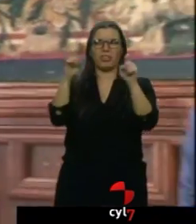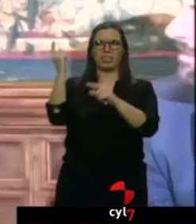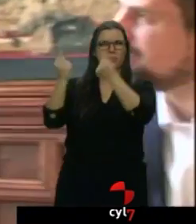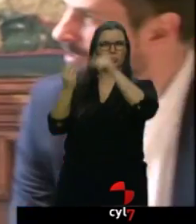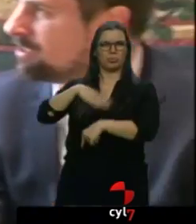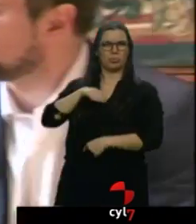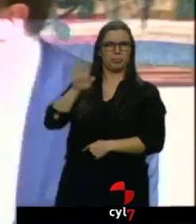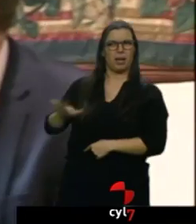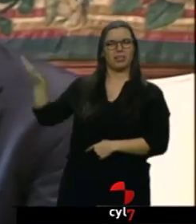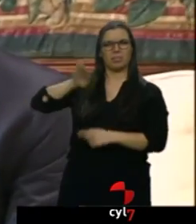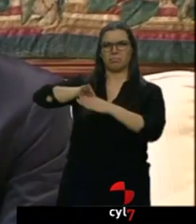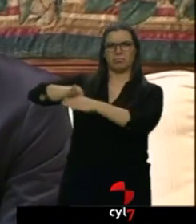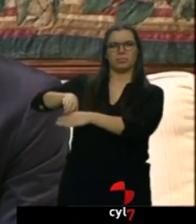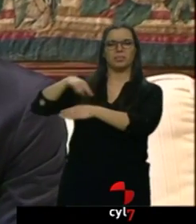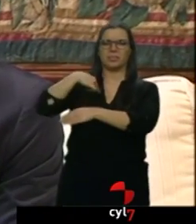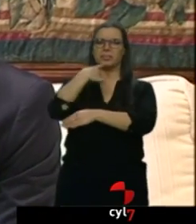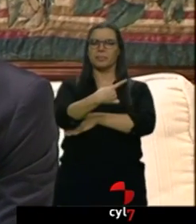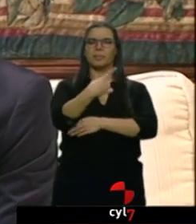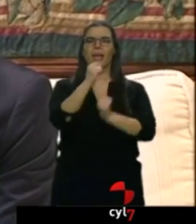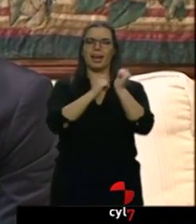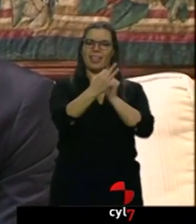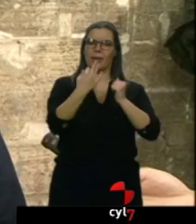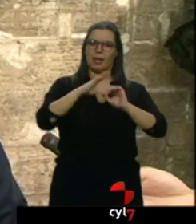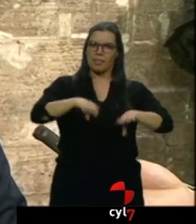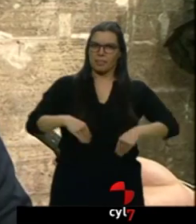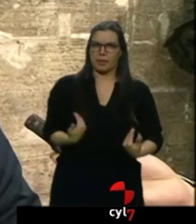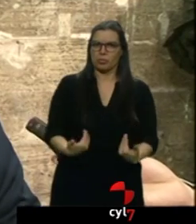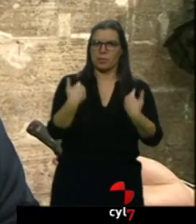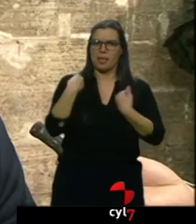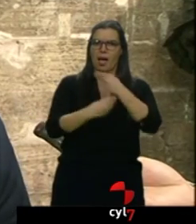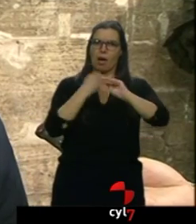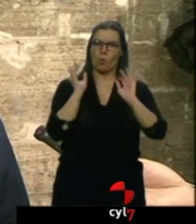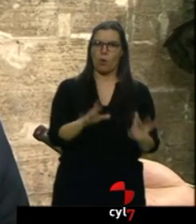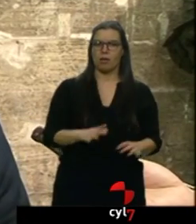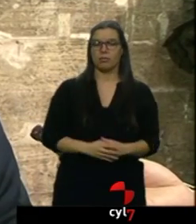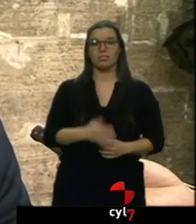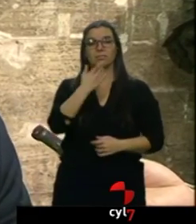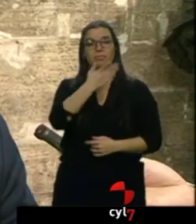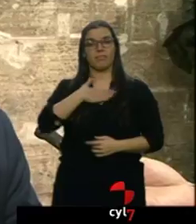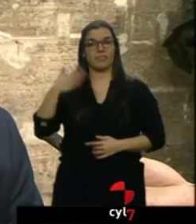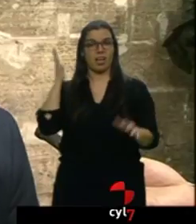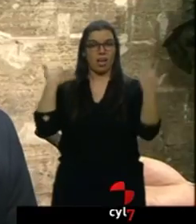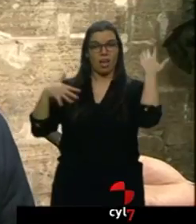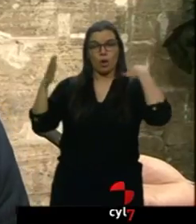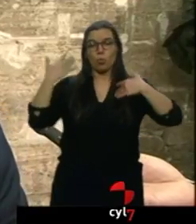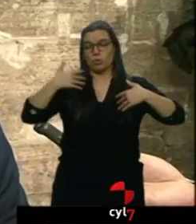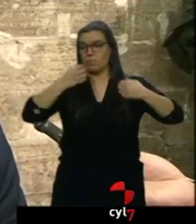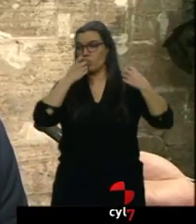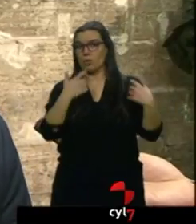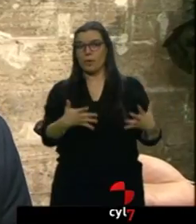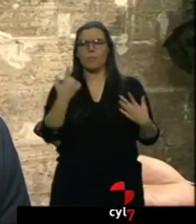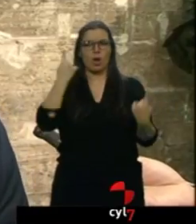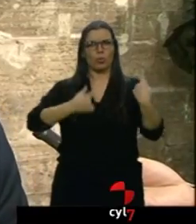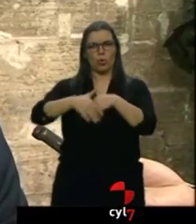le pide a Herrera que no eluda sus responsabilidades y haga lo mismo. Si quiere excusas, puede buscarlas. Pero desde luego hay gobiernos que han